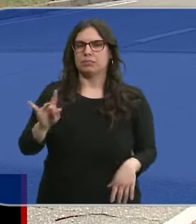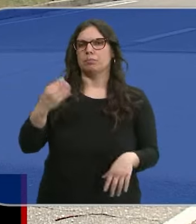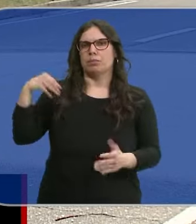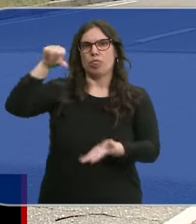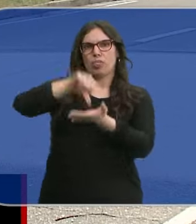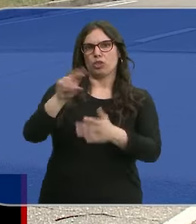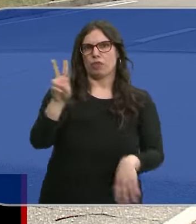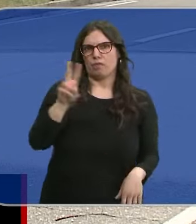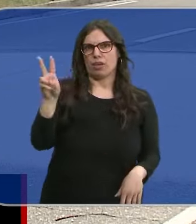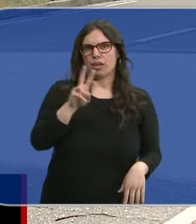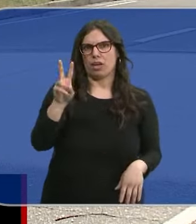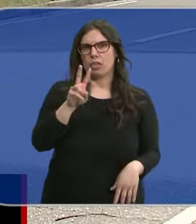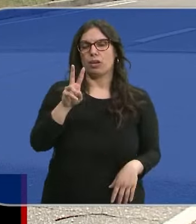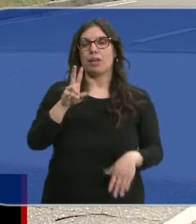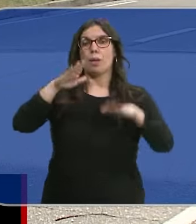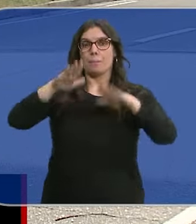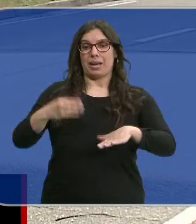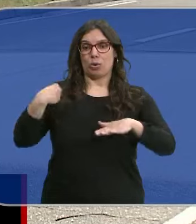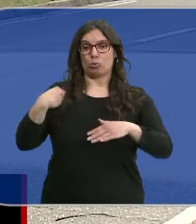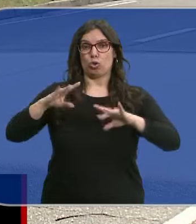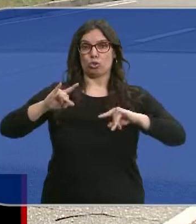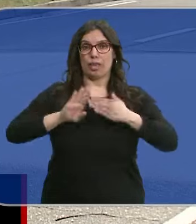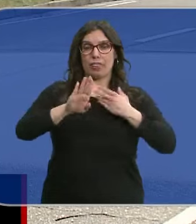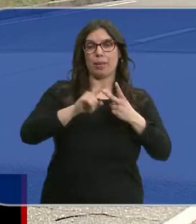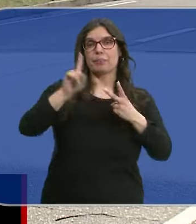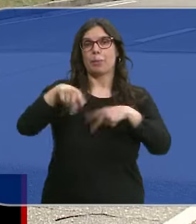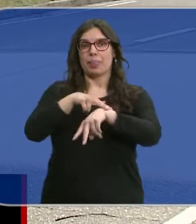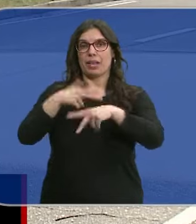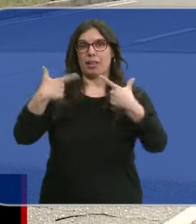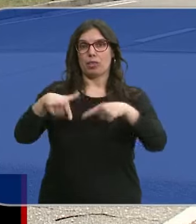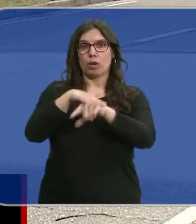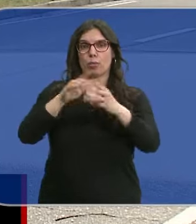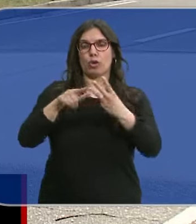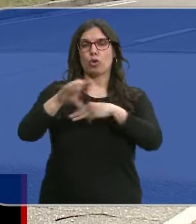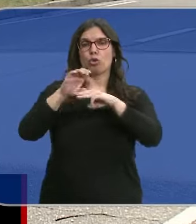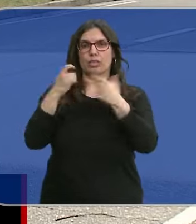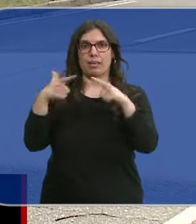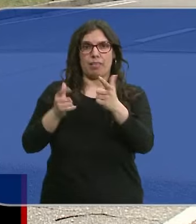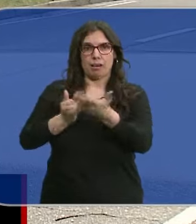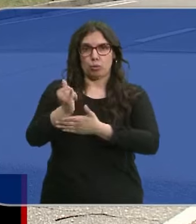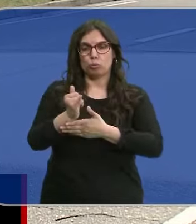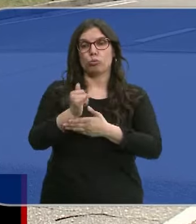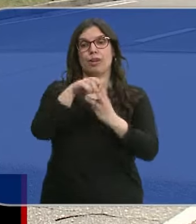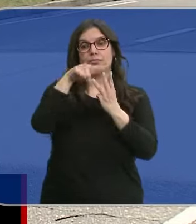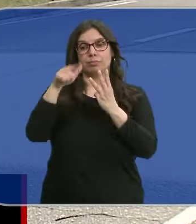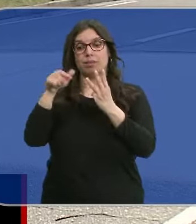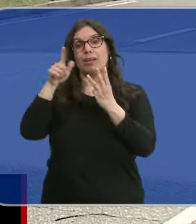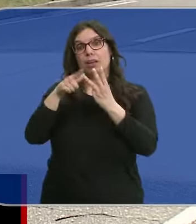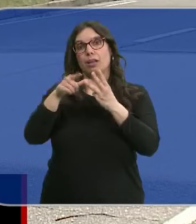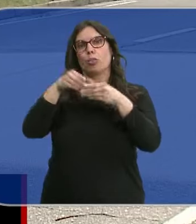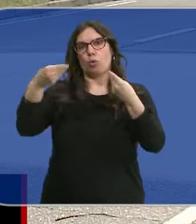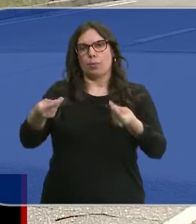del centro de Valladolid. Comparada en la sede de la CHD, la delegación de gobierno y la consejería de agricultura, donde han hecho entrega de un